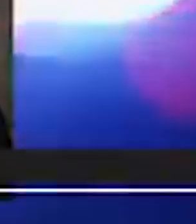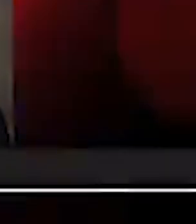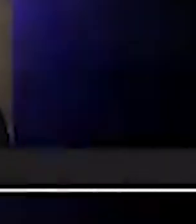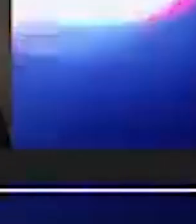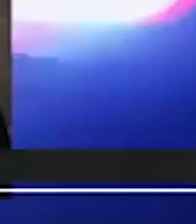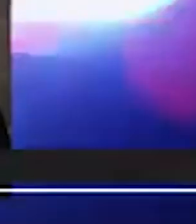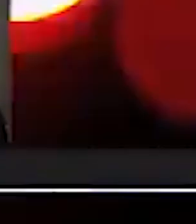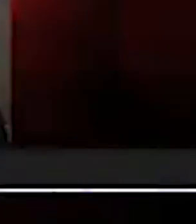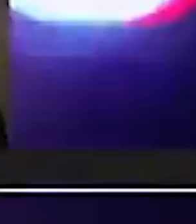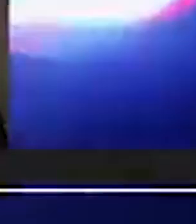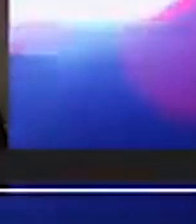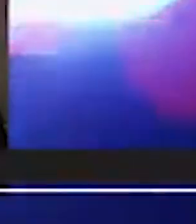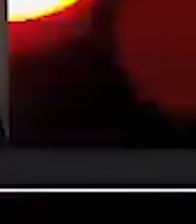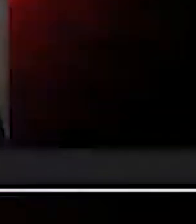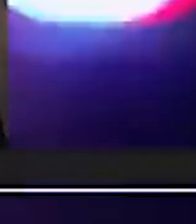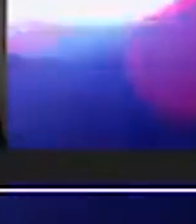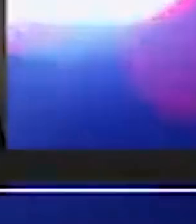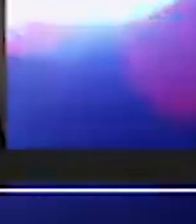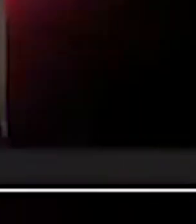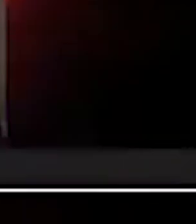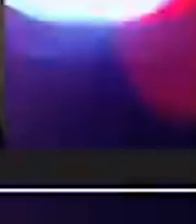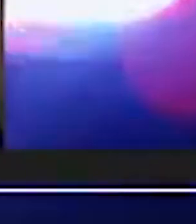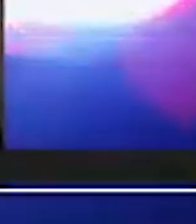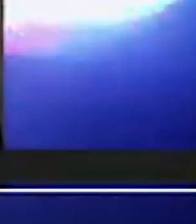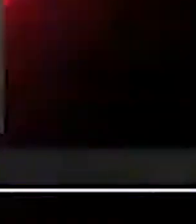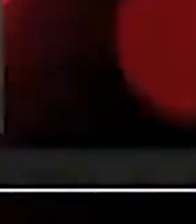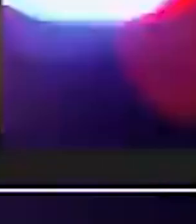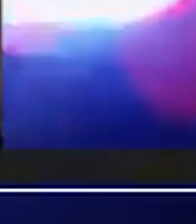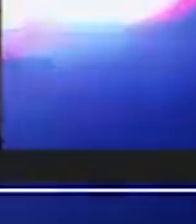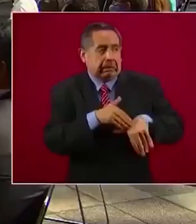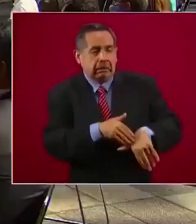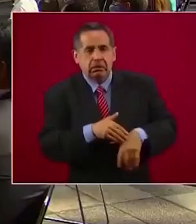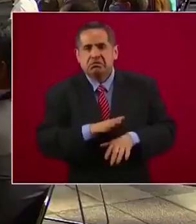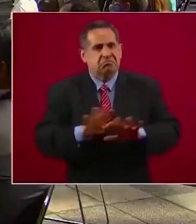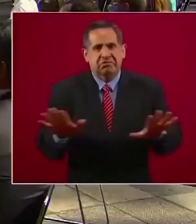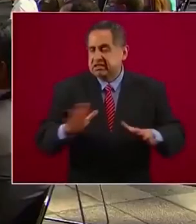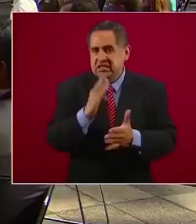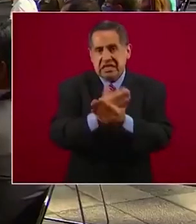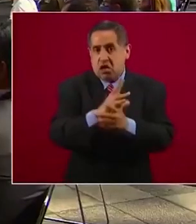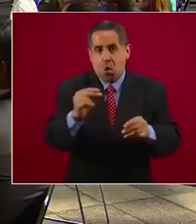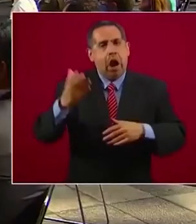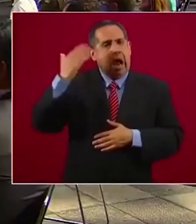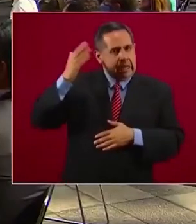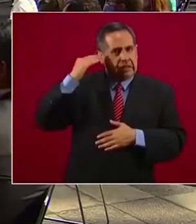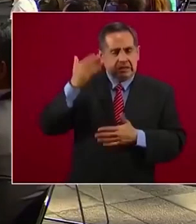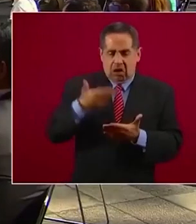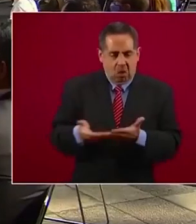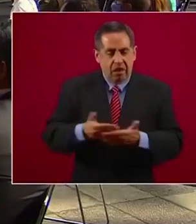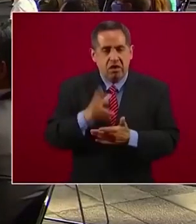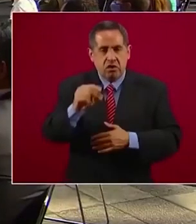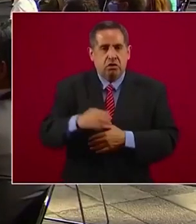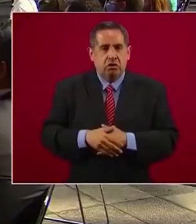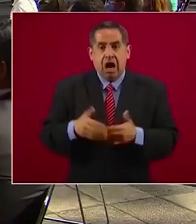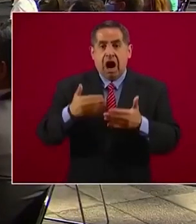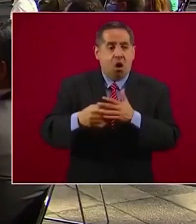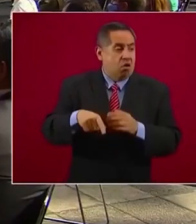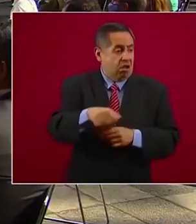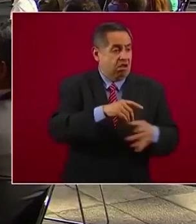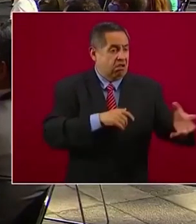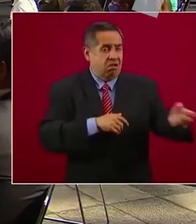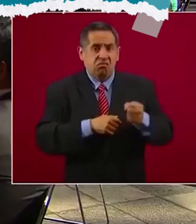protección de los derechos humanos, pues deja que te tumben monumentos históricos. Ya no hay torturas,